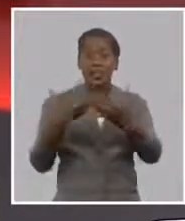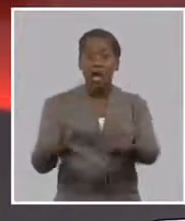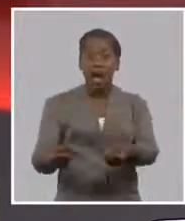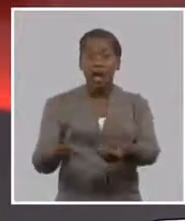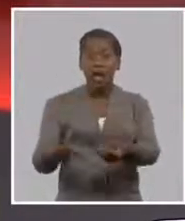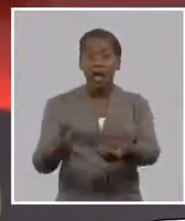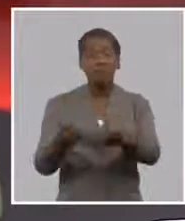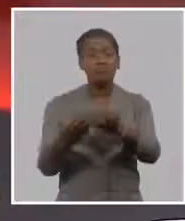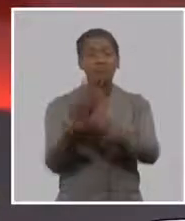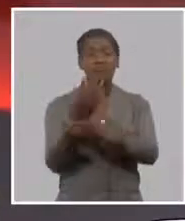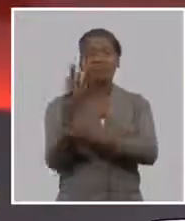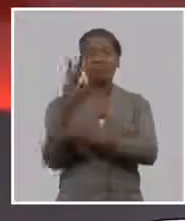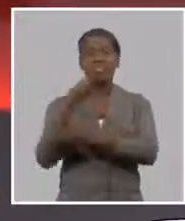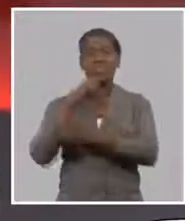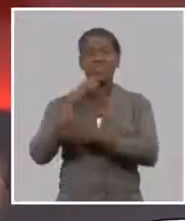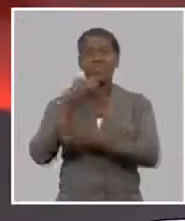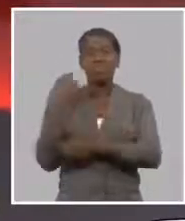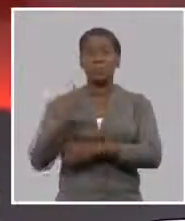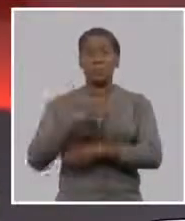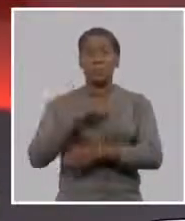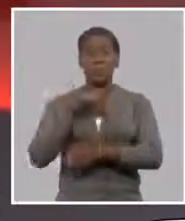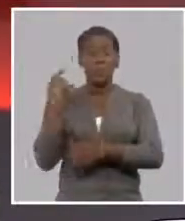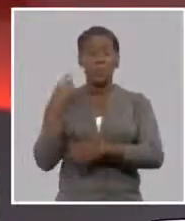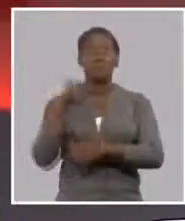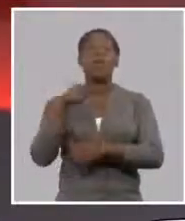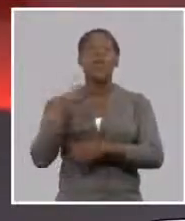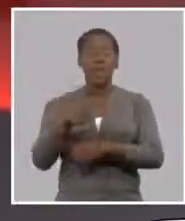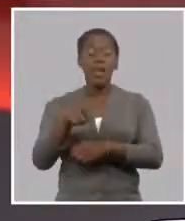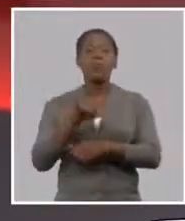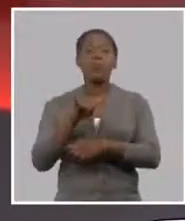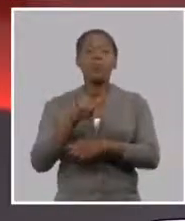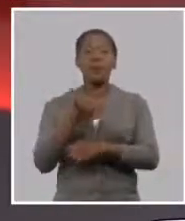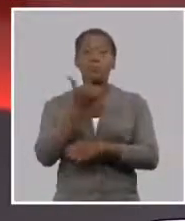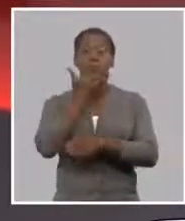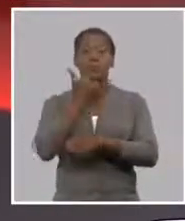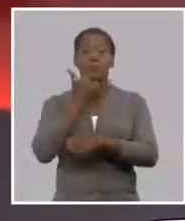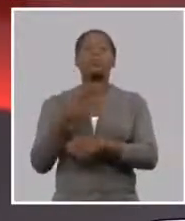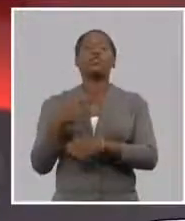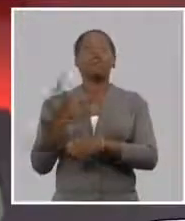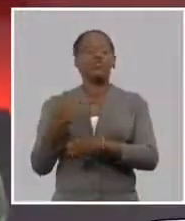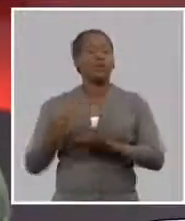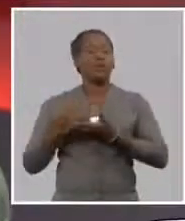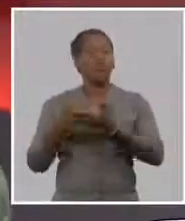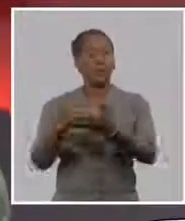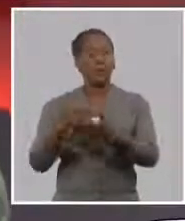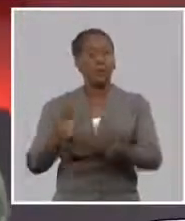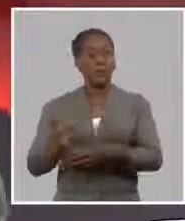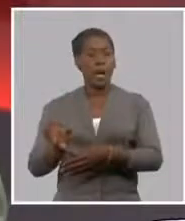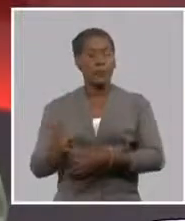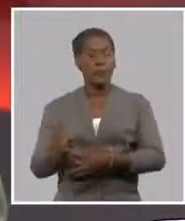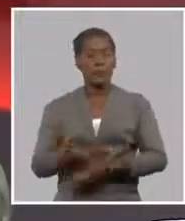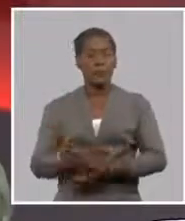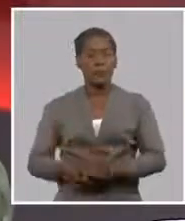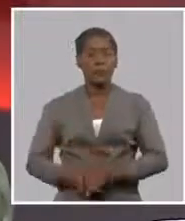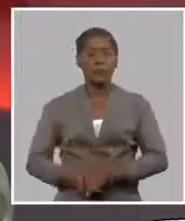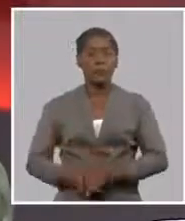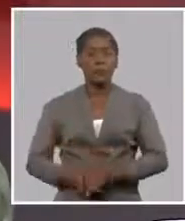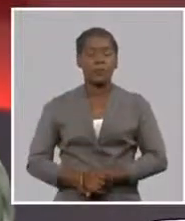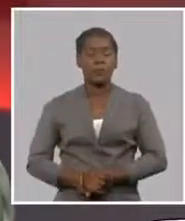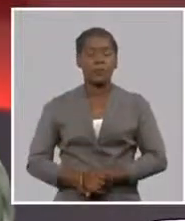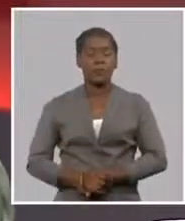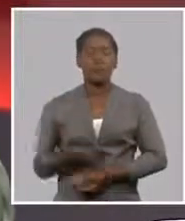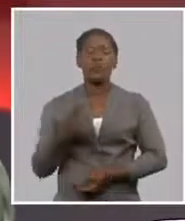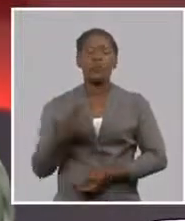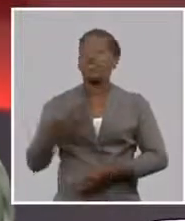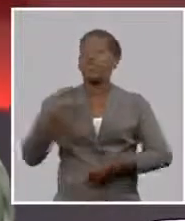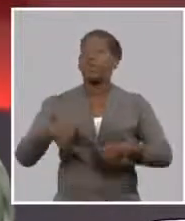igual son muchas producciones pecuarias ganado menor se incluye también en la resolución 7 como beneficiada por este concepto y por lo tanto tenemos que